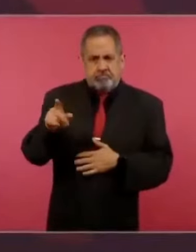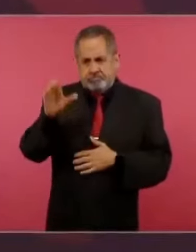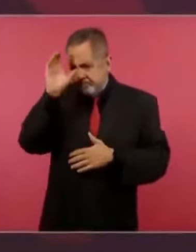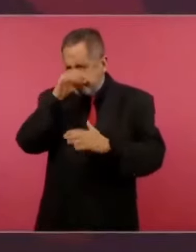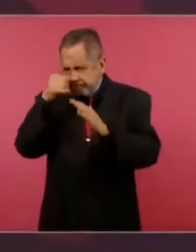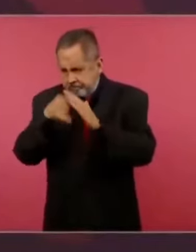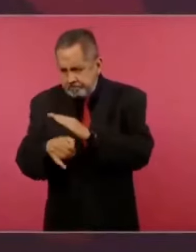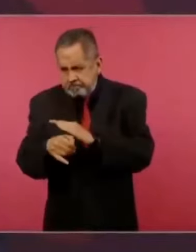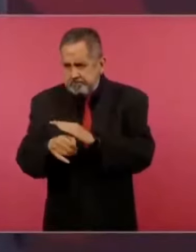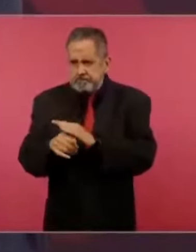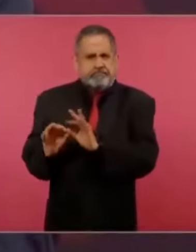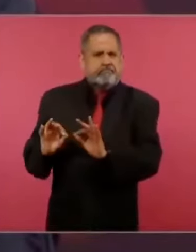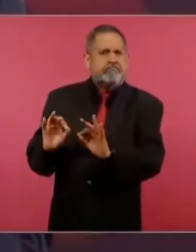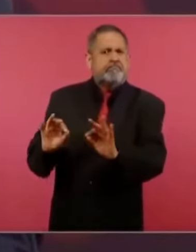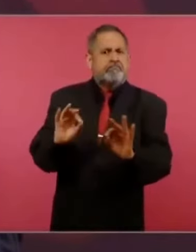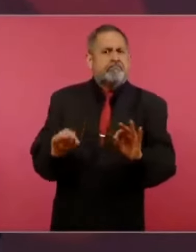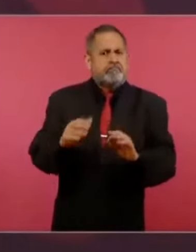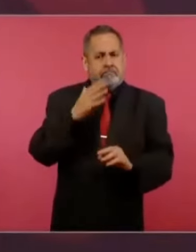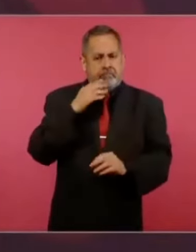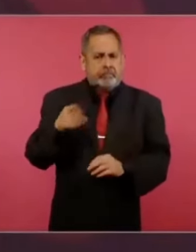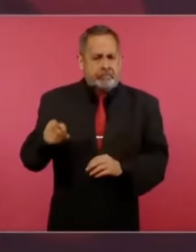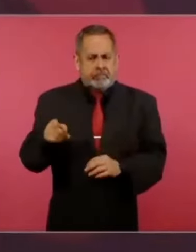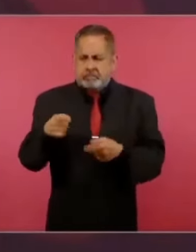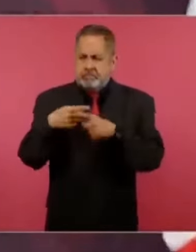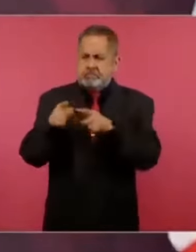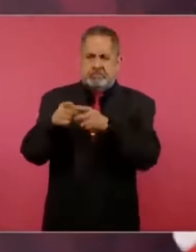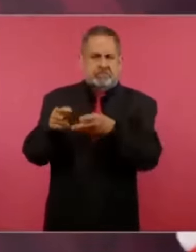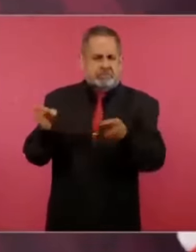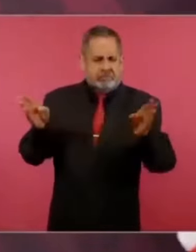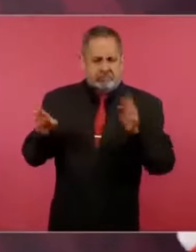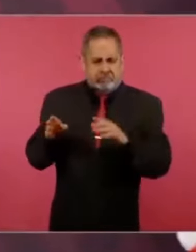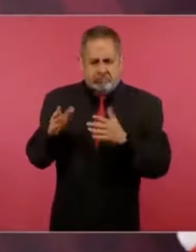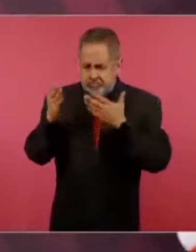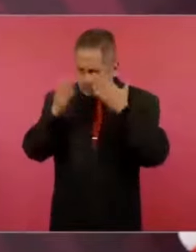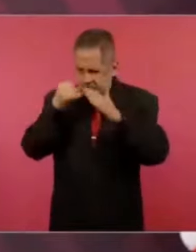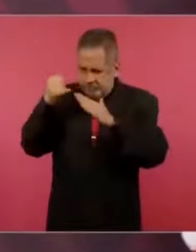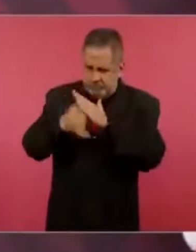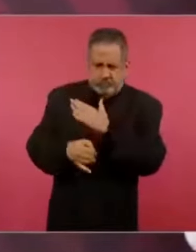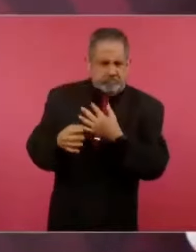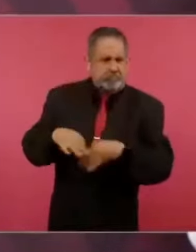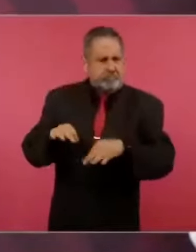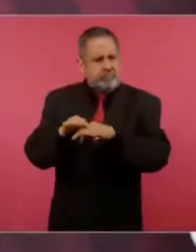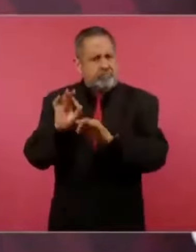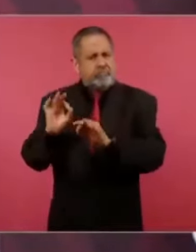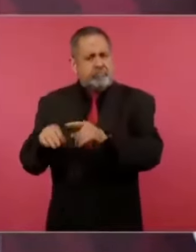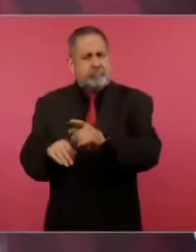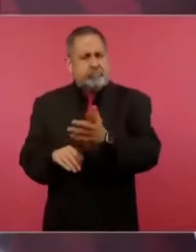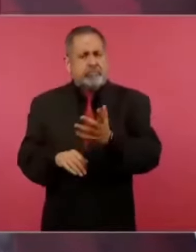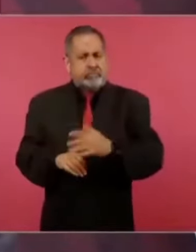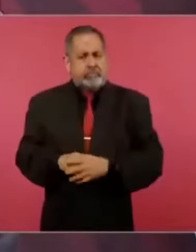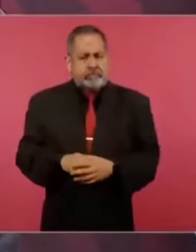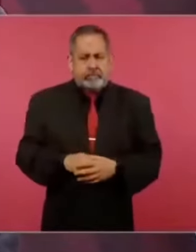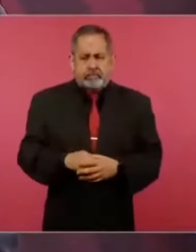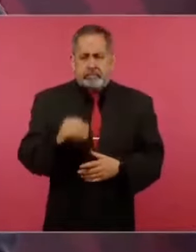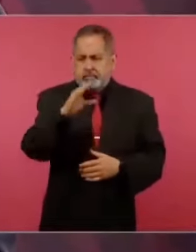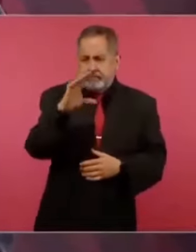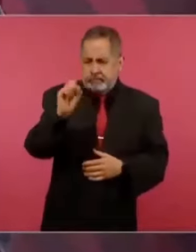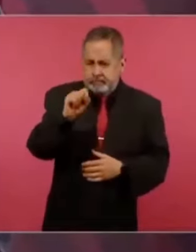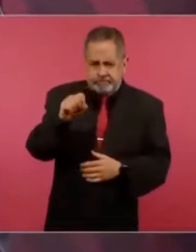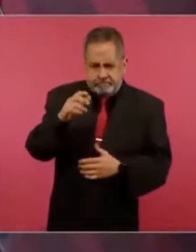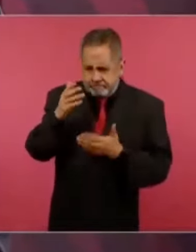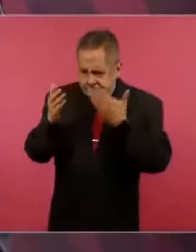en general, de ciencias aplicadas, de ciencias sociales,